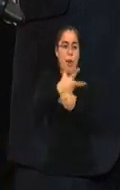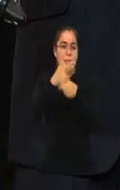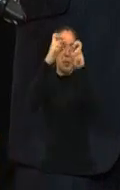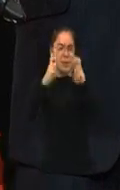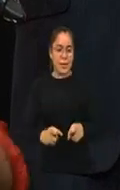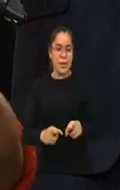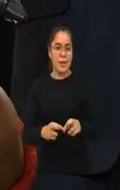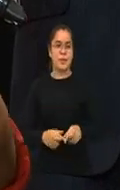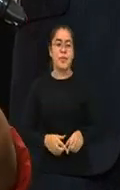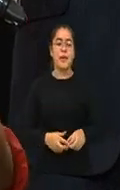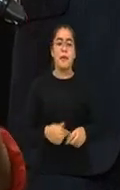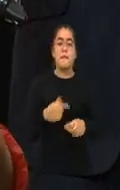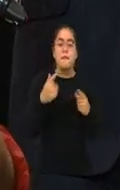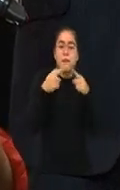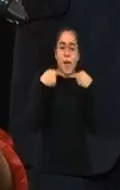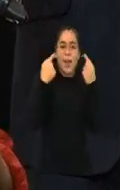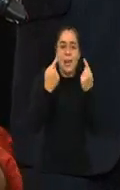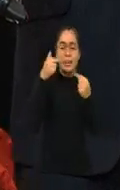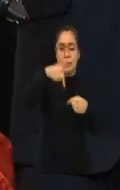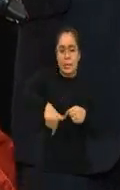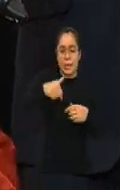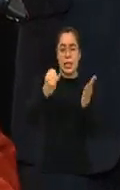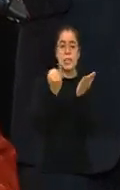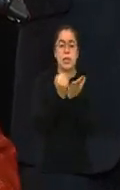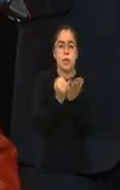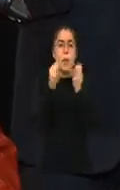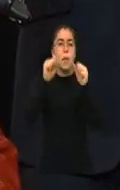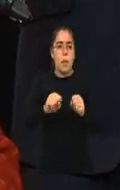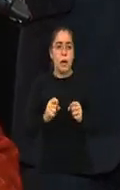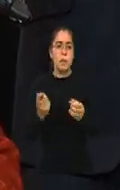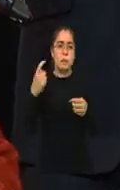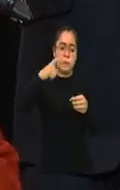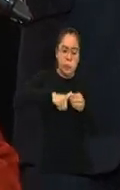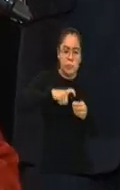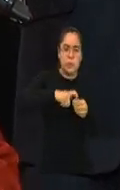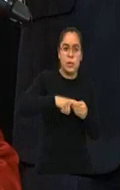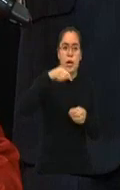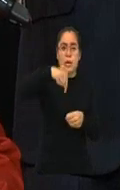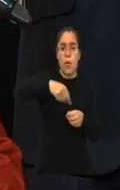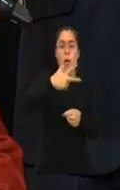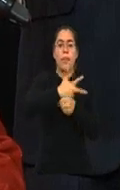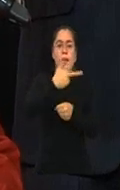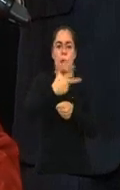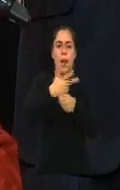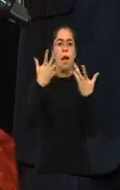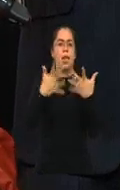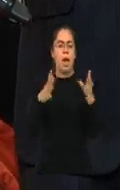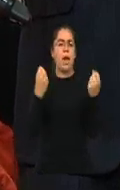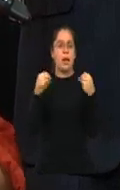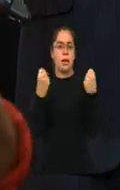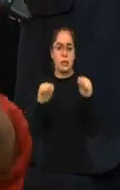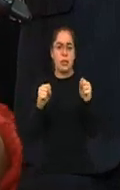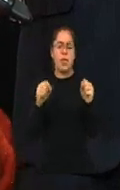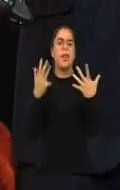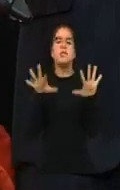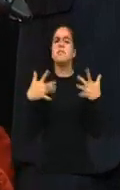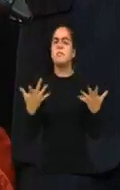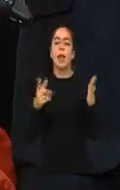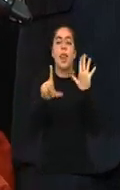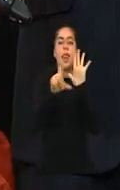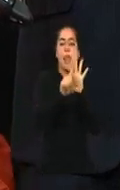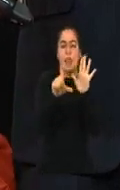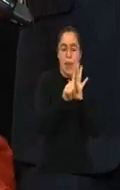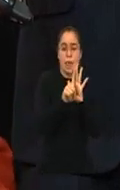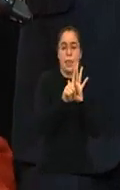institución esté tomando en cuenta lo que Guatemala ya ratificó por medio de una ley que es la Convención sobre los